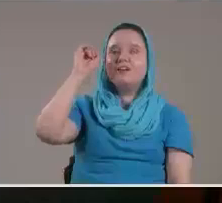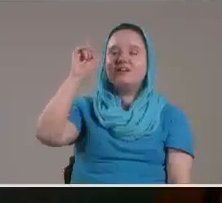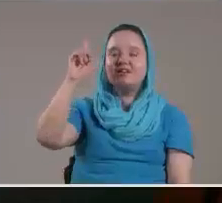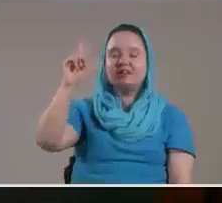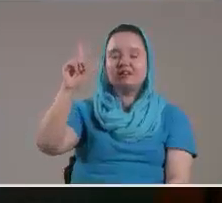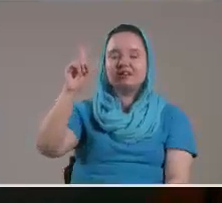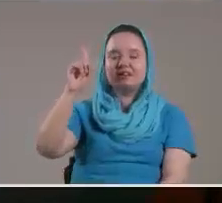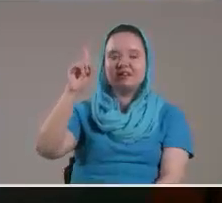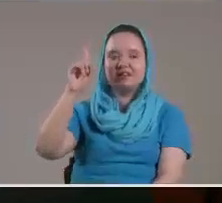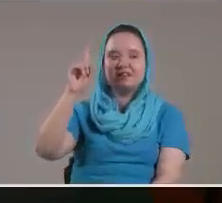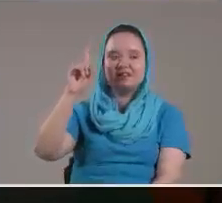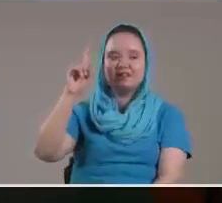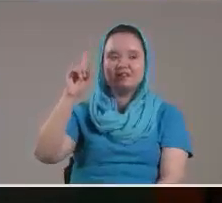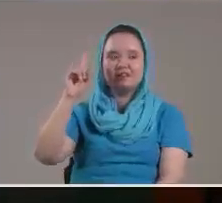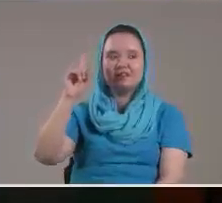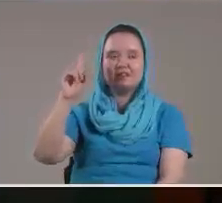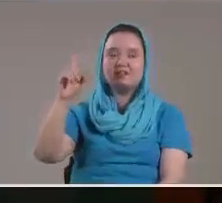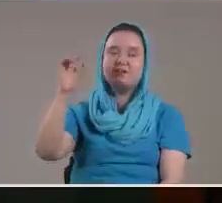Prepáranos